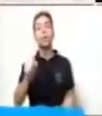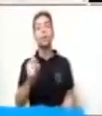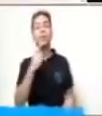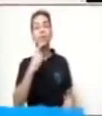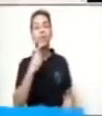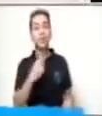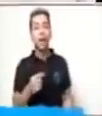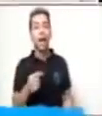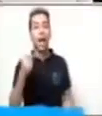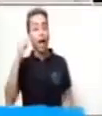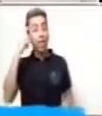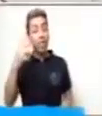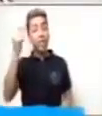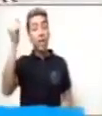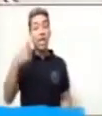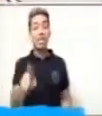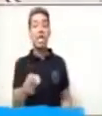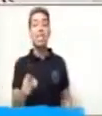No,